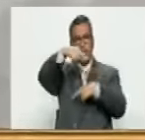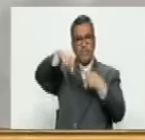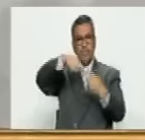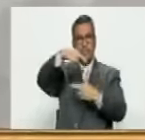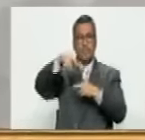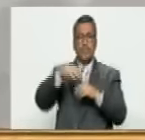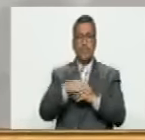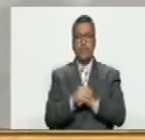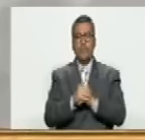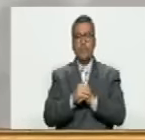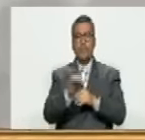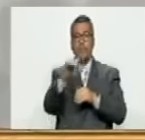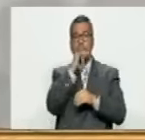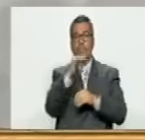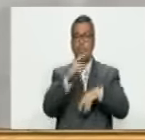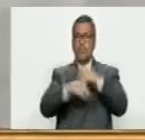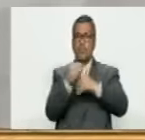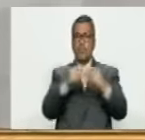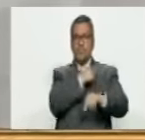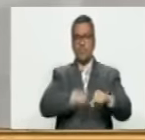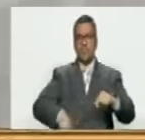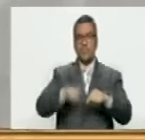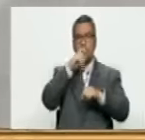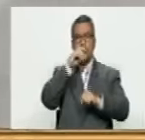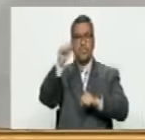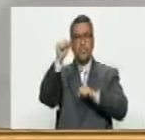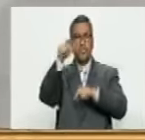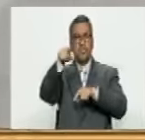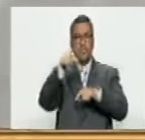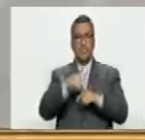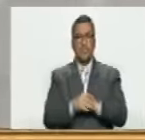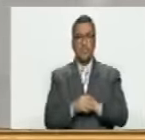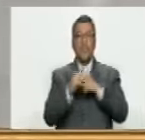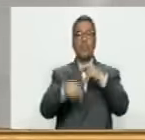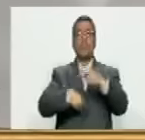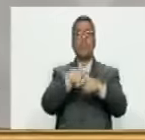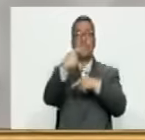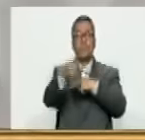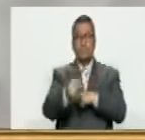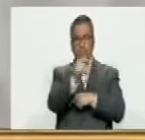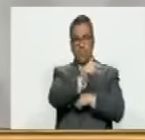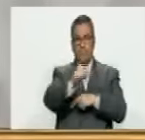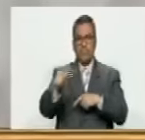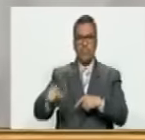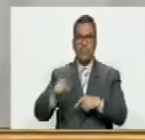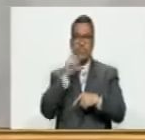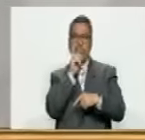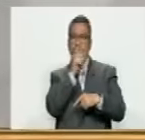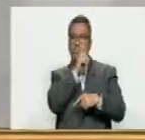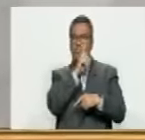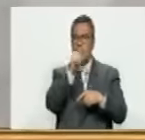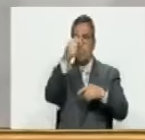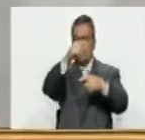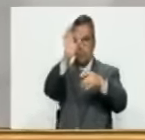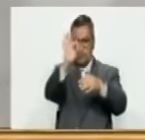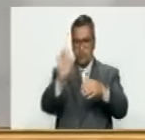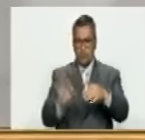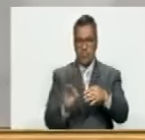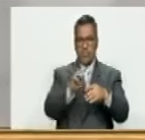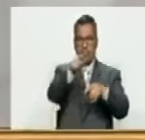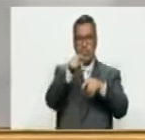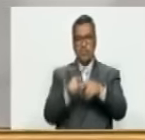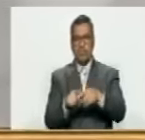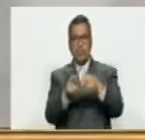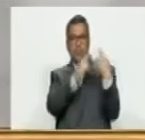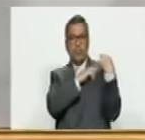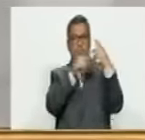Los anuncios realizados por el presidente Nicolás Maduro, más allá de las personas, de los nombres que figuran en cada una de las carteras